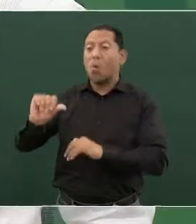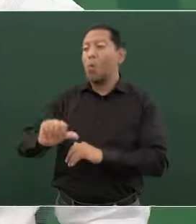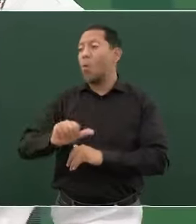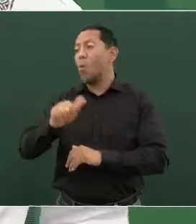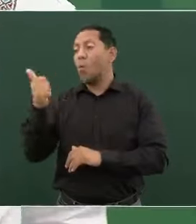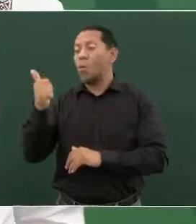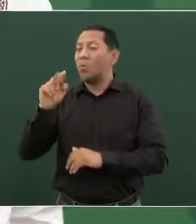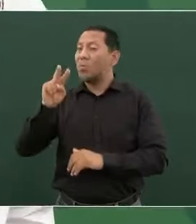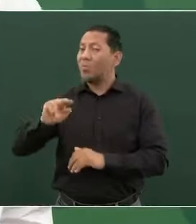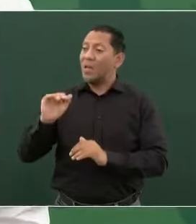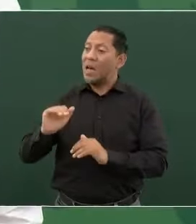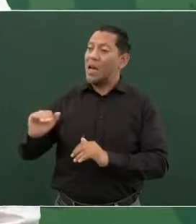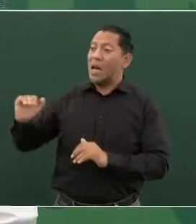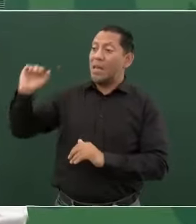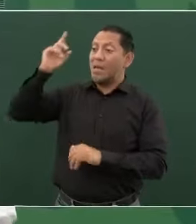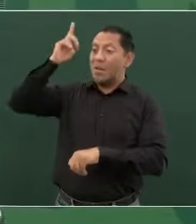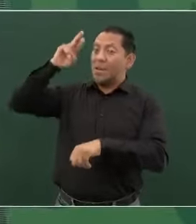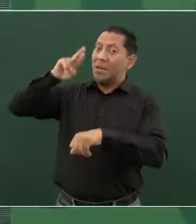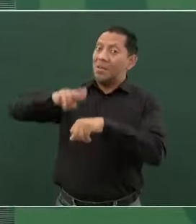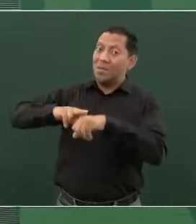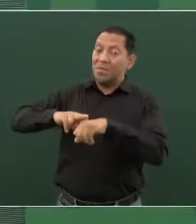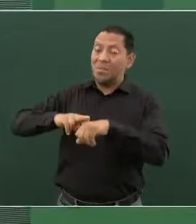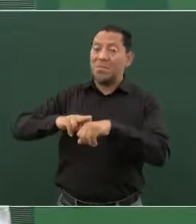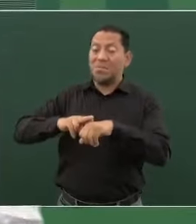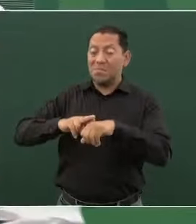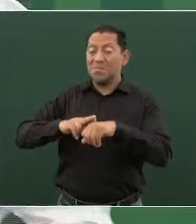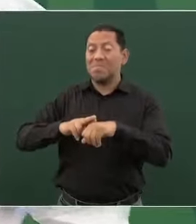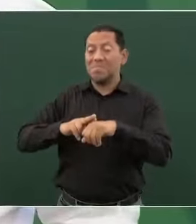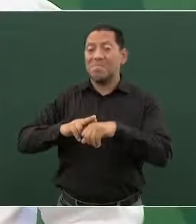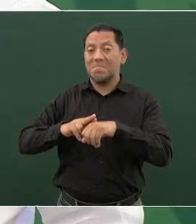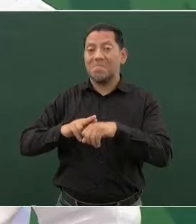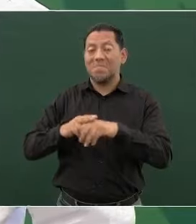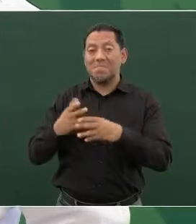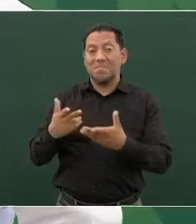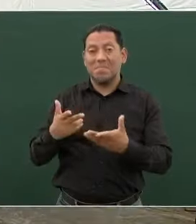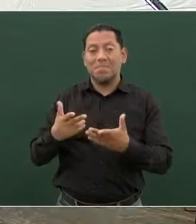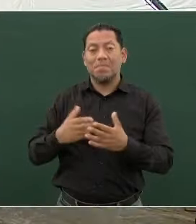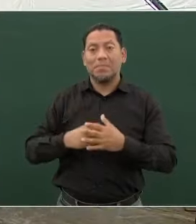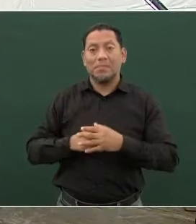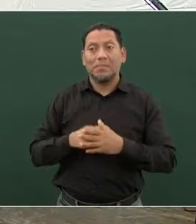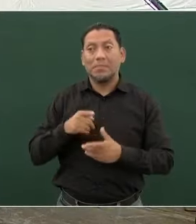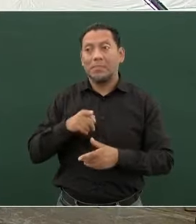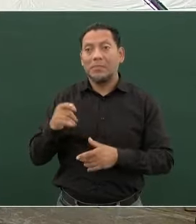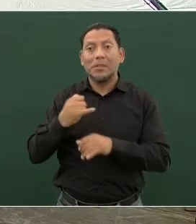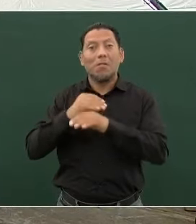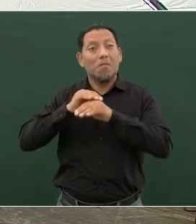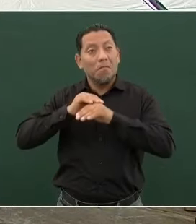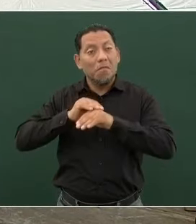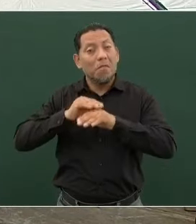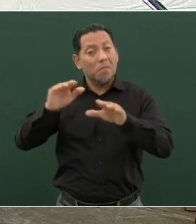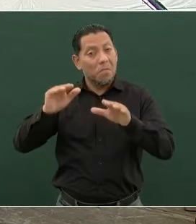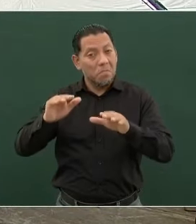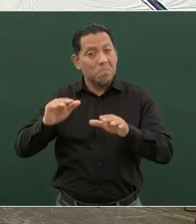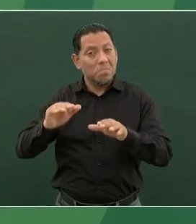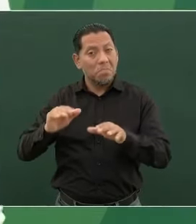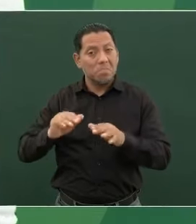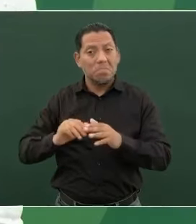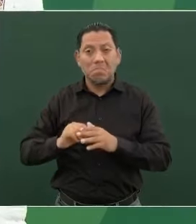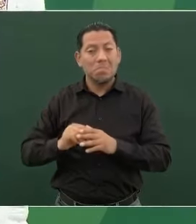es que arriba estamos hablando de